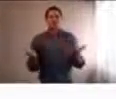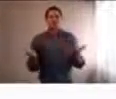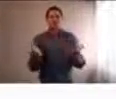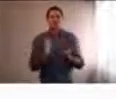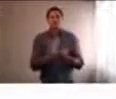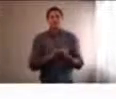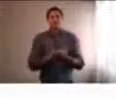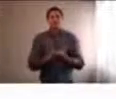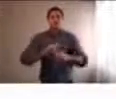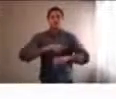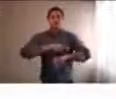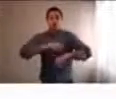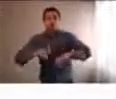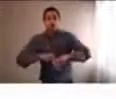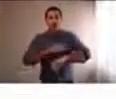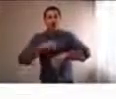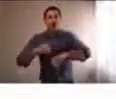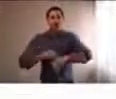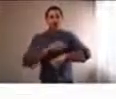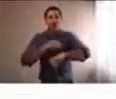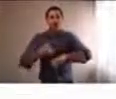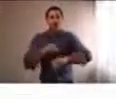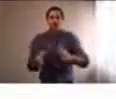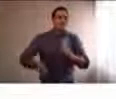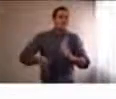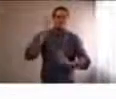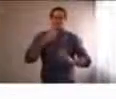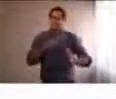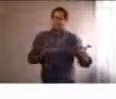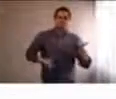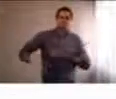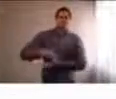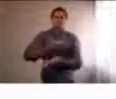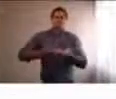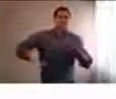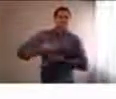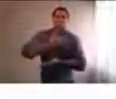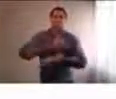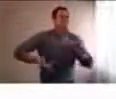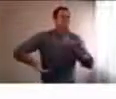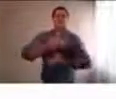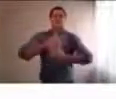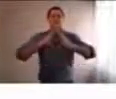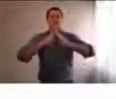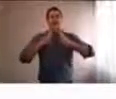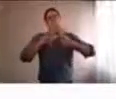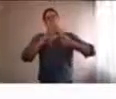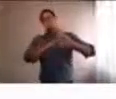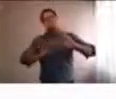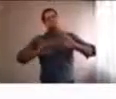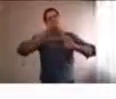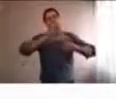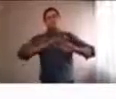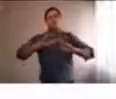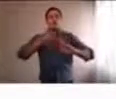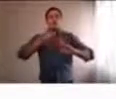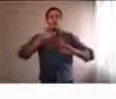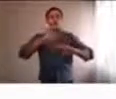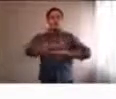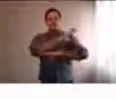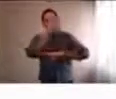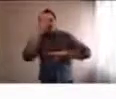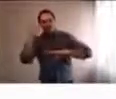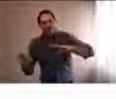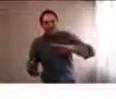horas que empezamos a convivir entre todos es muy grande y donde generan ciertas